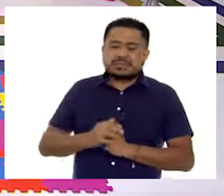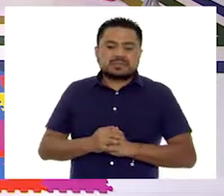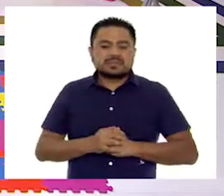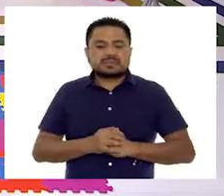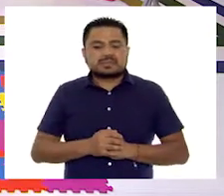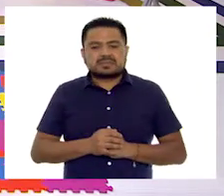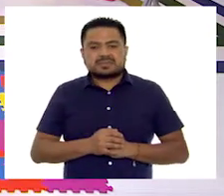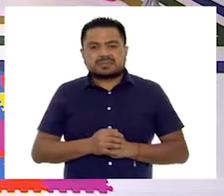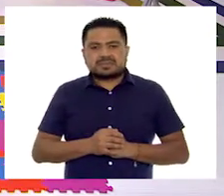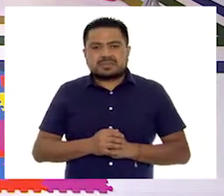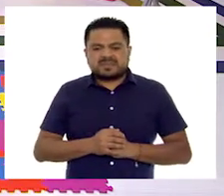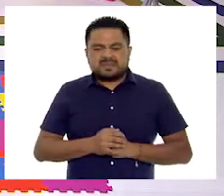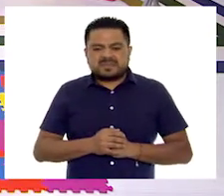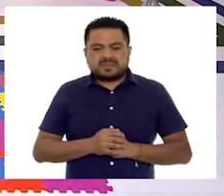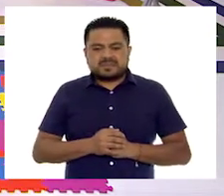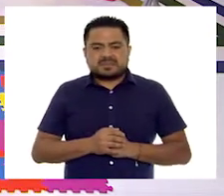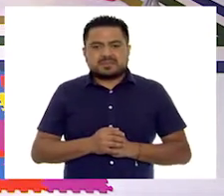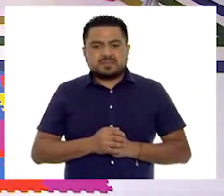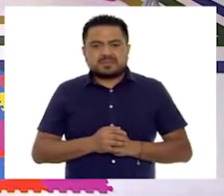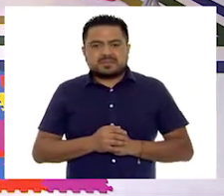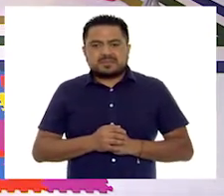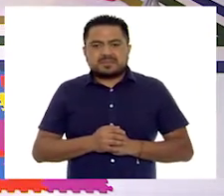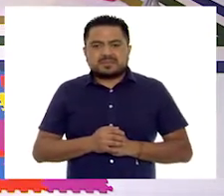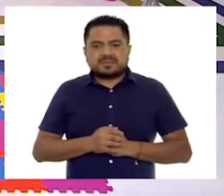Perfecto. Muy bien. Muchas gracias, Rafaela.